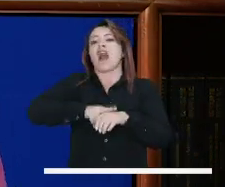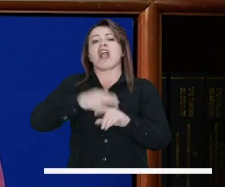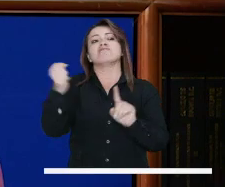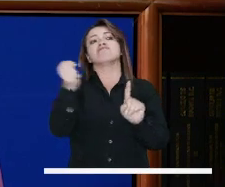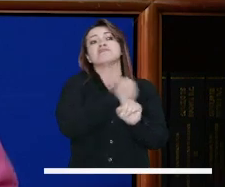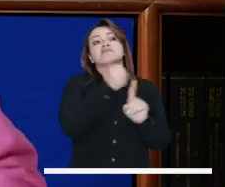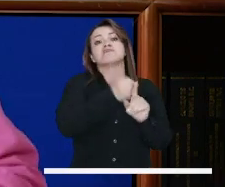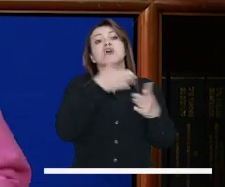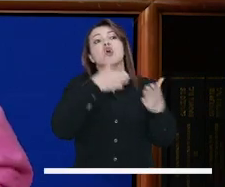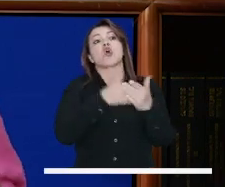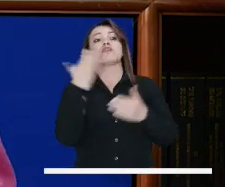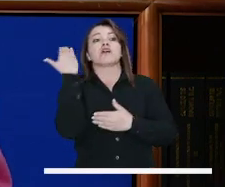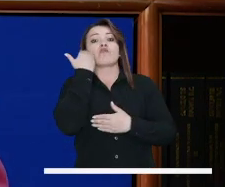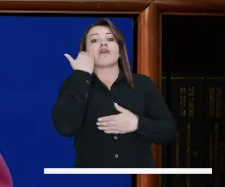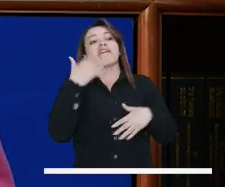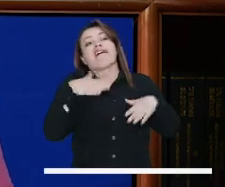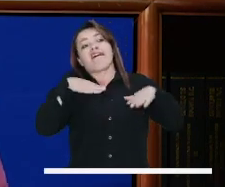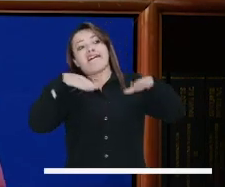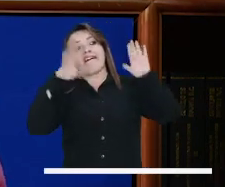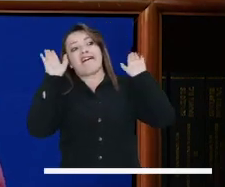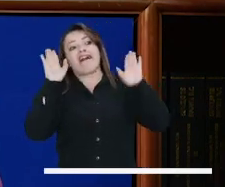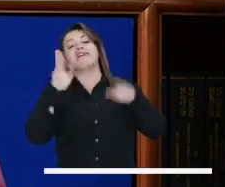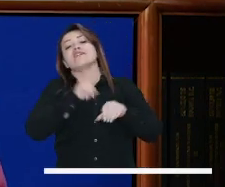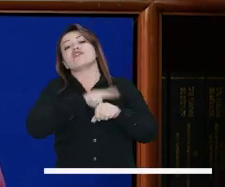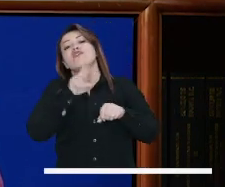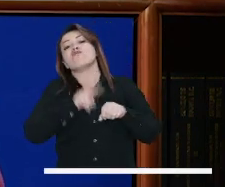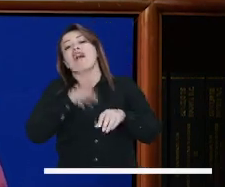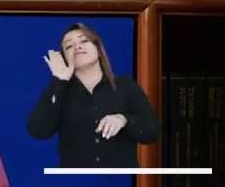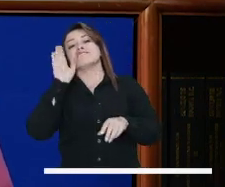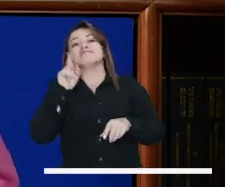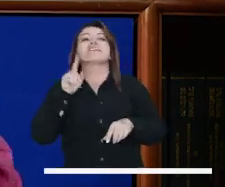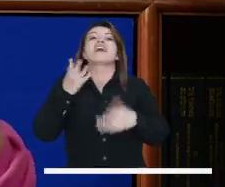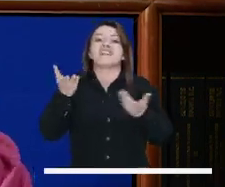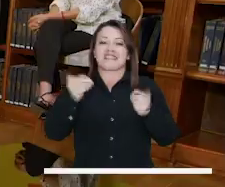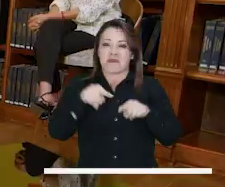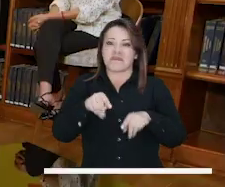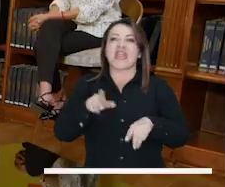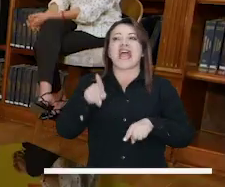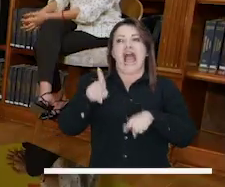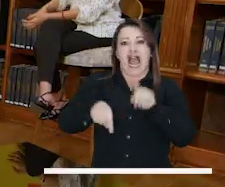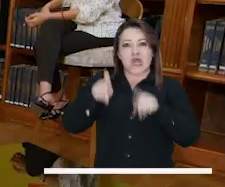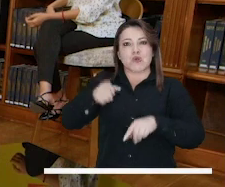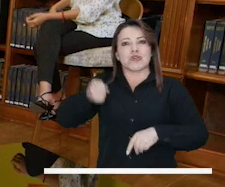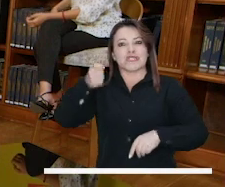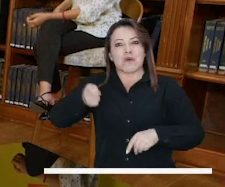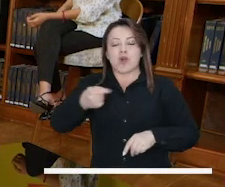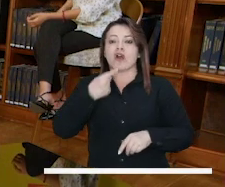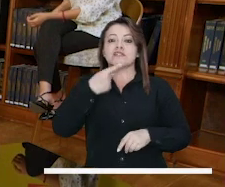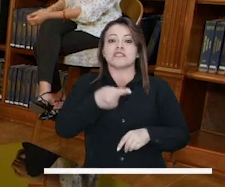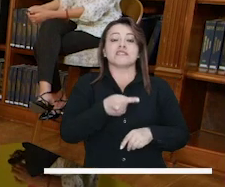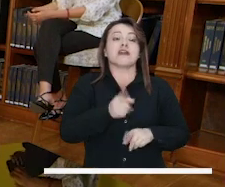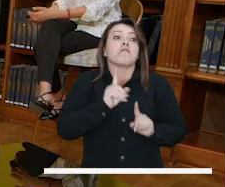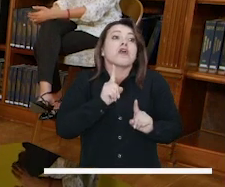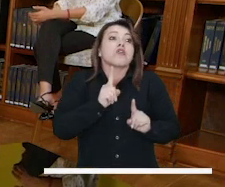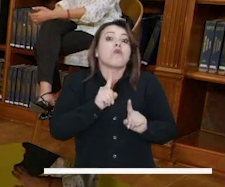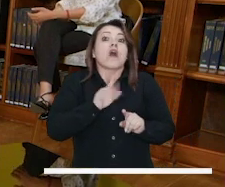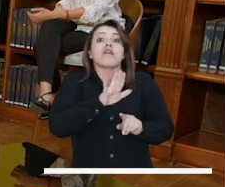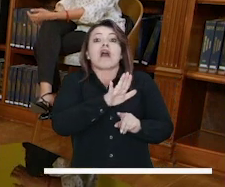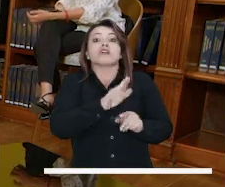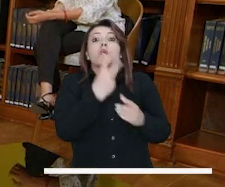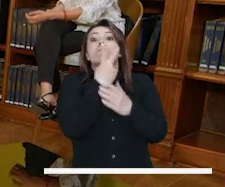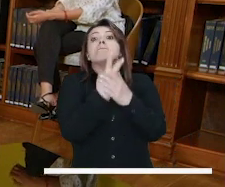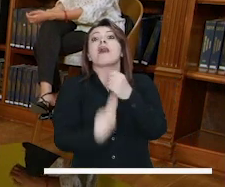hasta hace poco se consideraba normal el maltrato a la mujer, era un tema que era de puertas para adentro, incluso